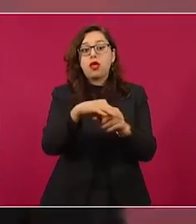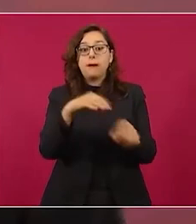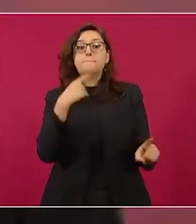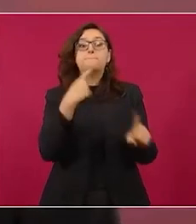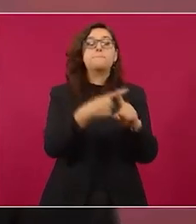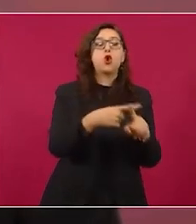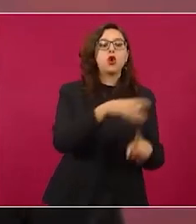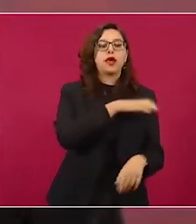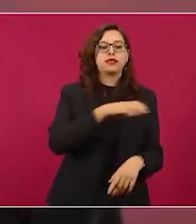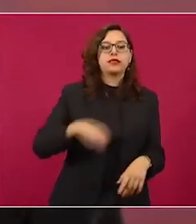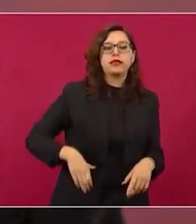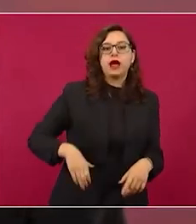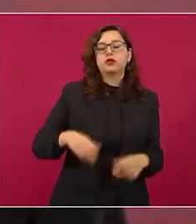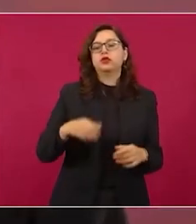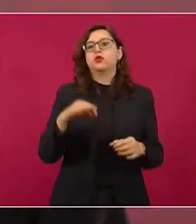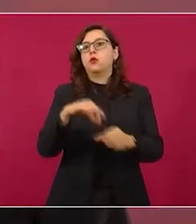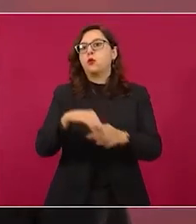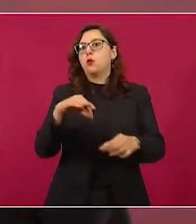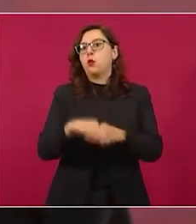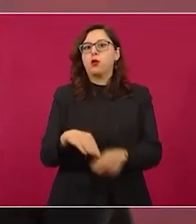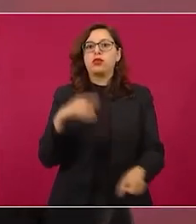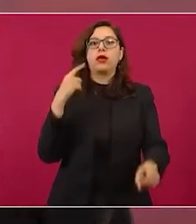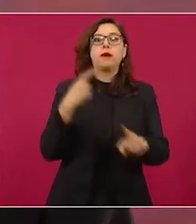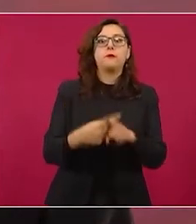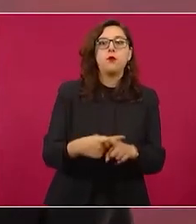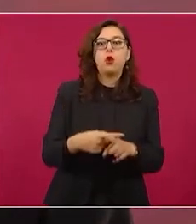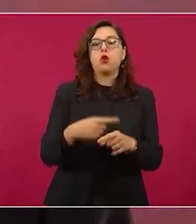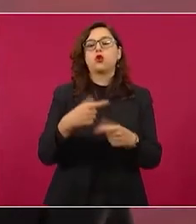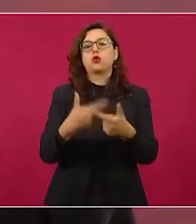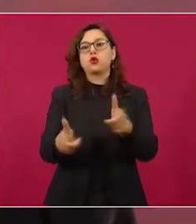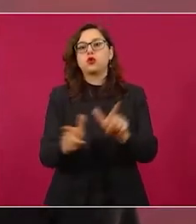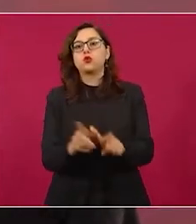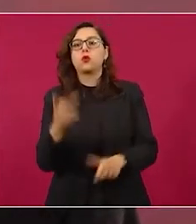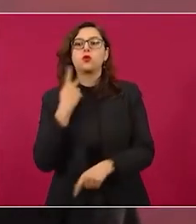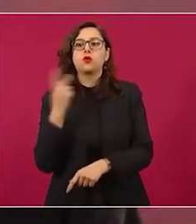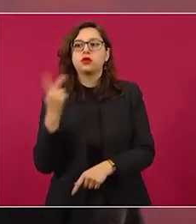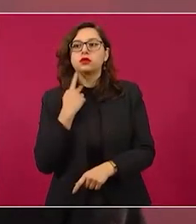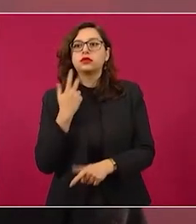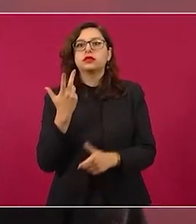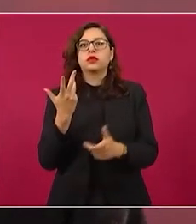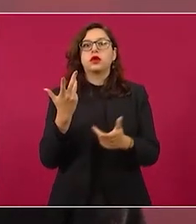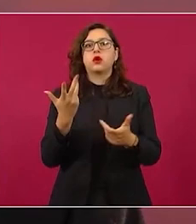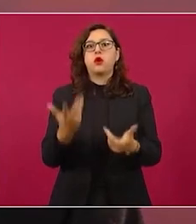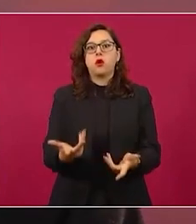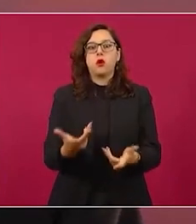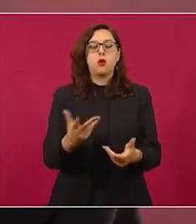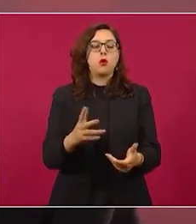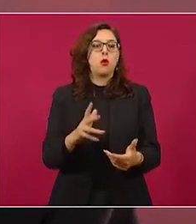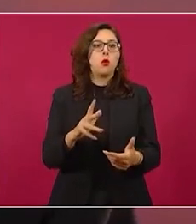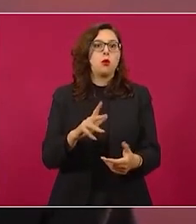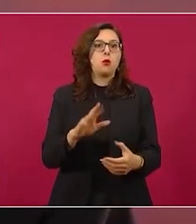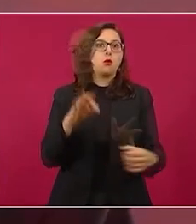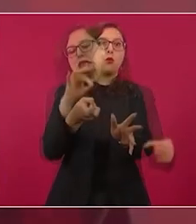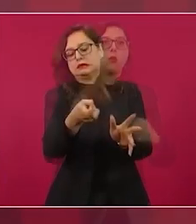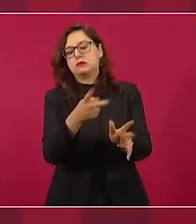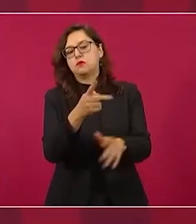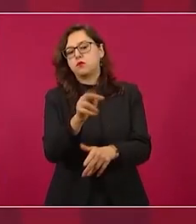algo que beneficie al partido en el gobierno